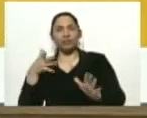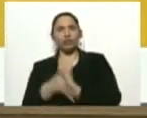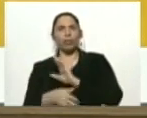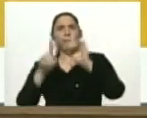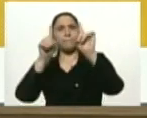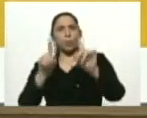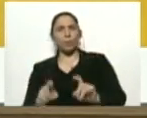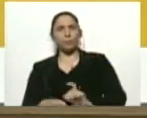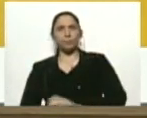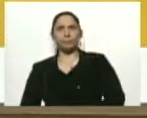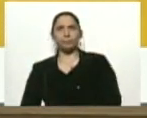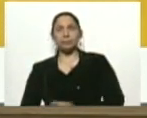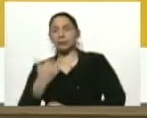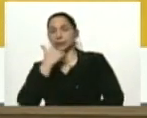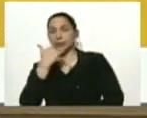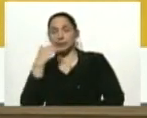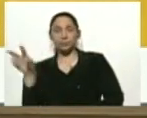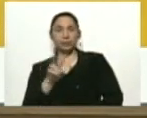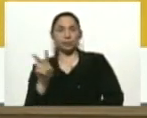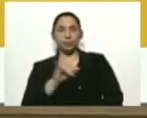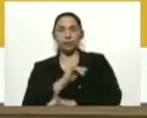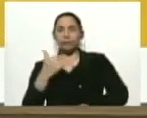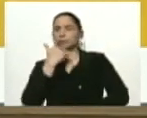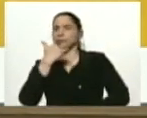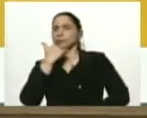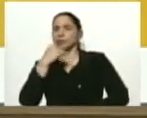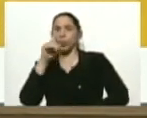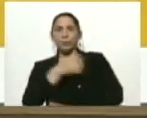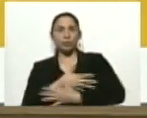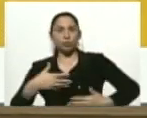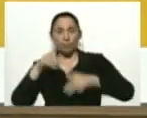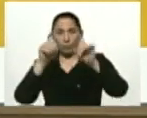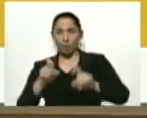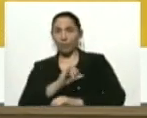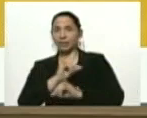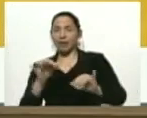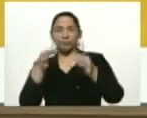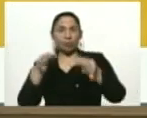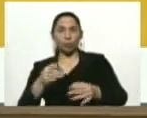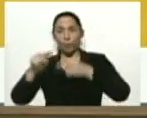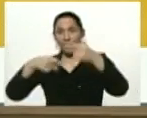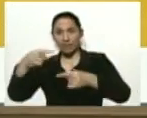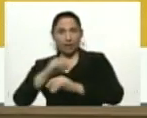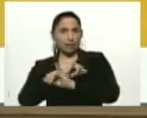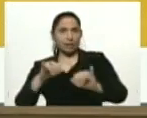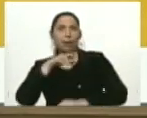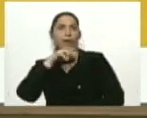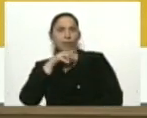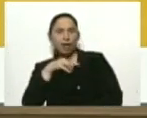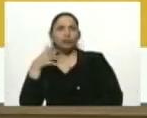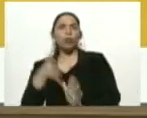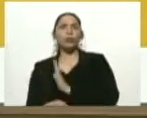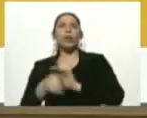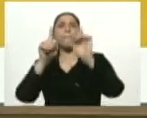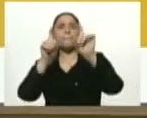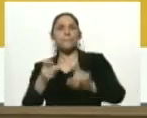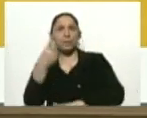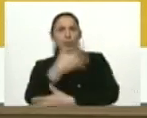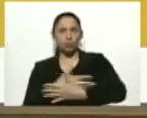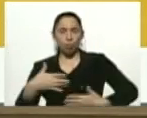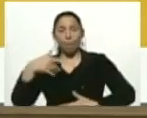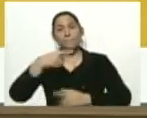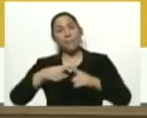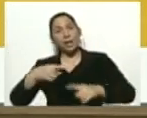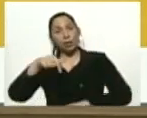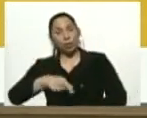casi ya Venezuela se aproxima al millón de pruebas. Lo más seguro es que ya mañana podemos hablar de un millón de pruebas. Pero al día